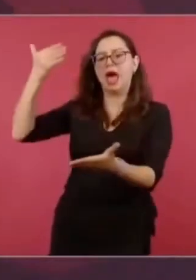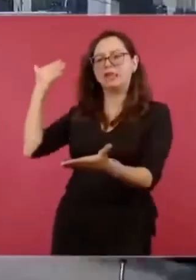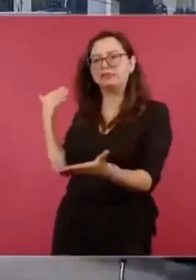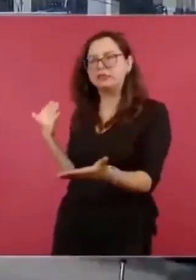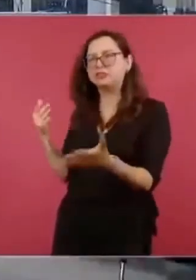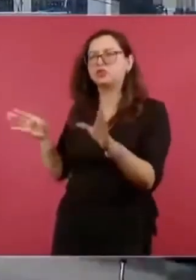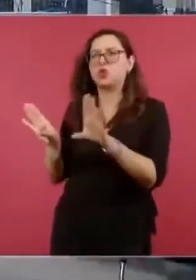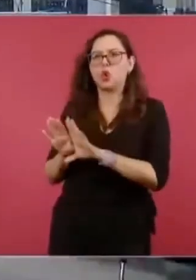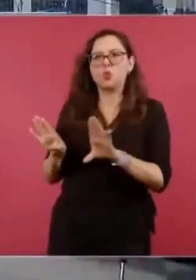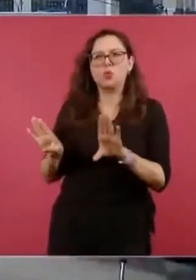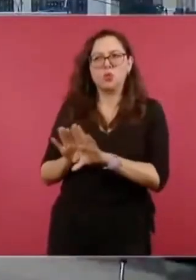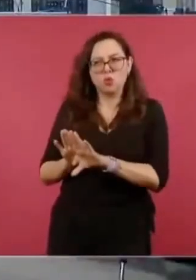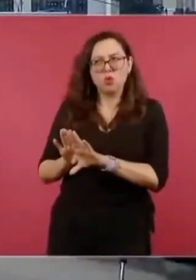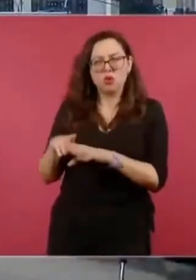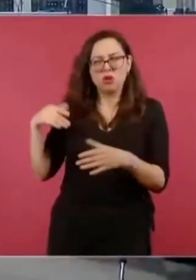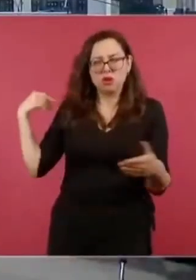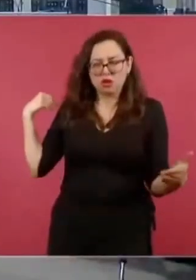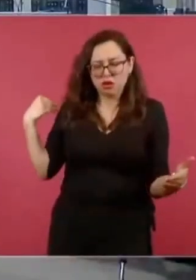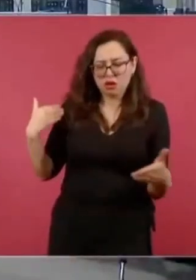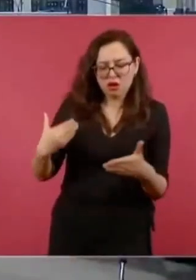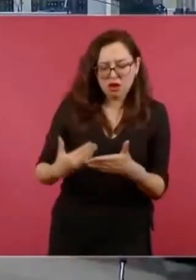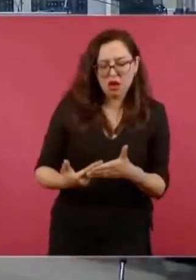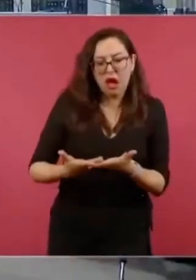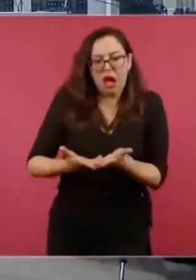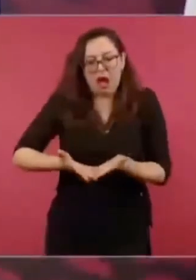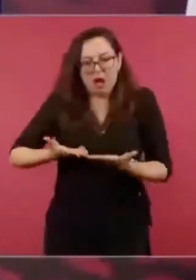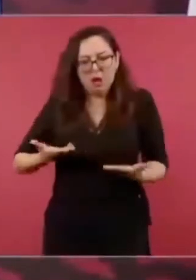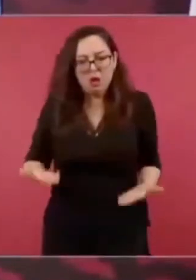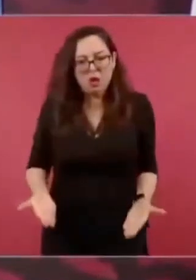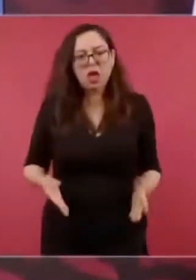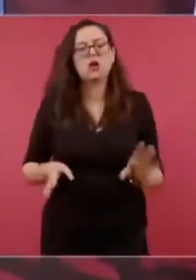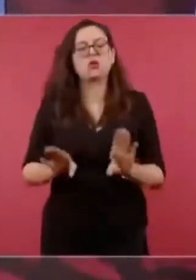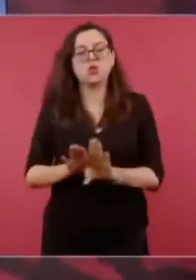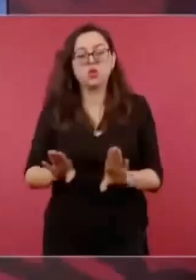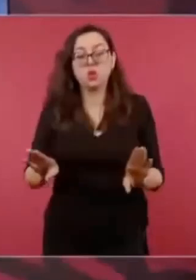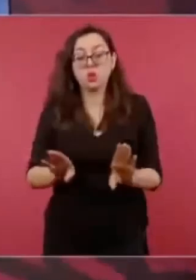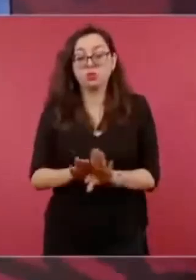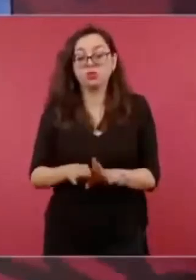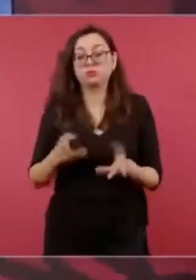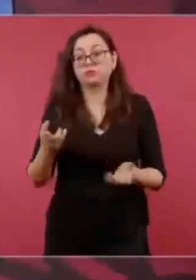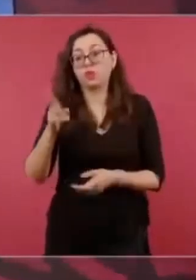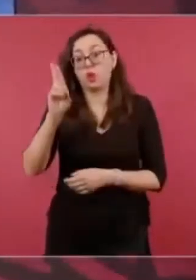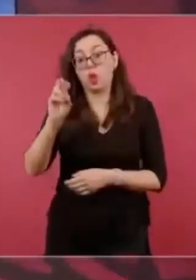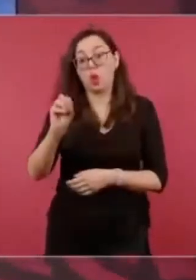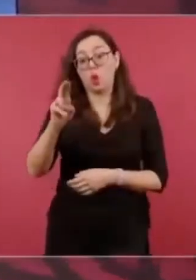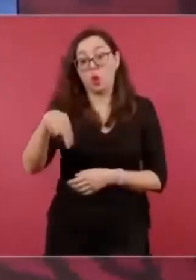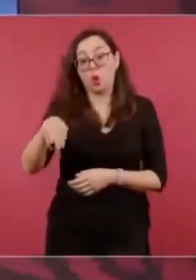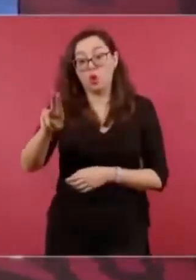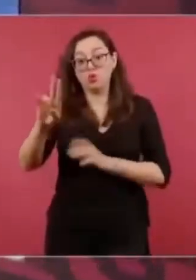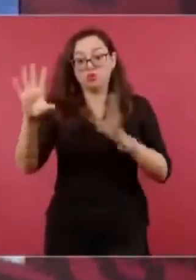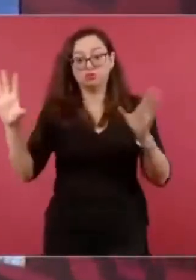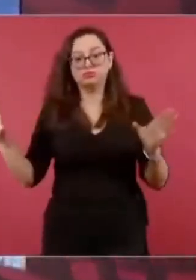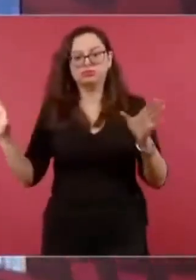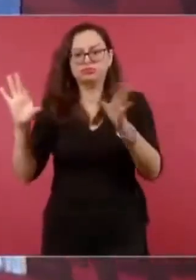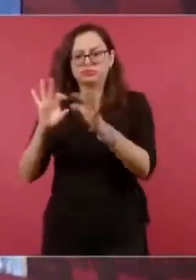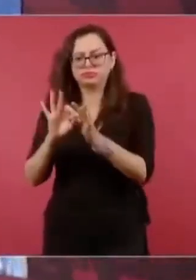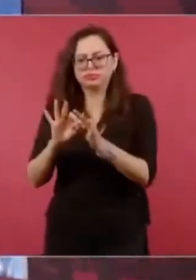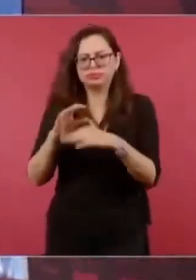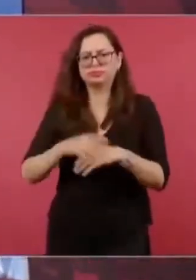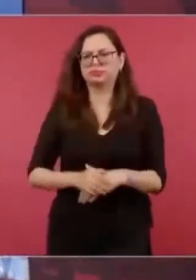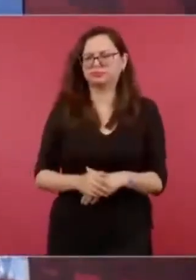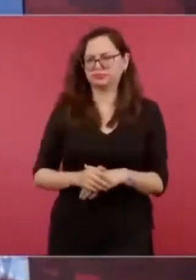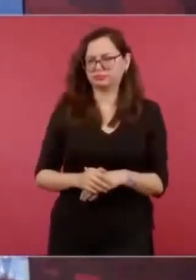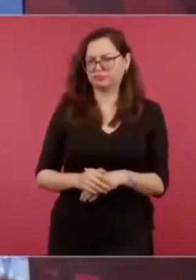los que supuestamente defienden derechos